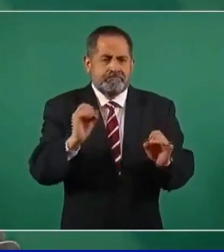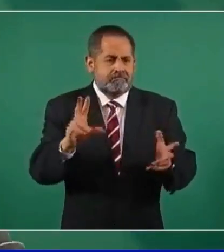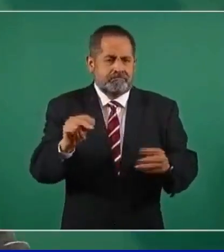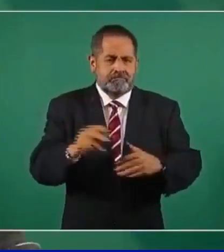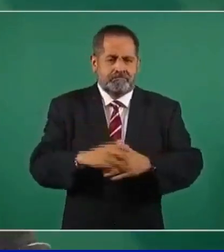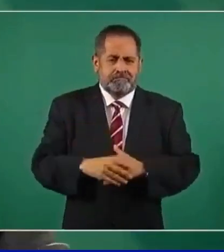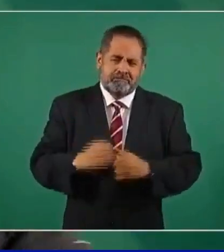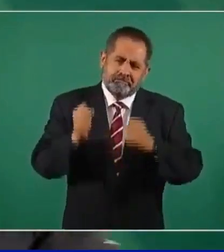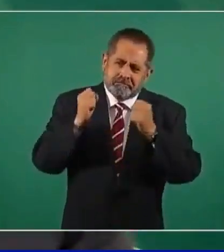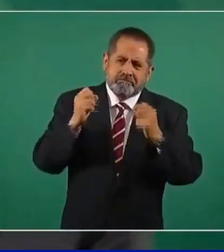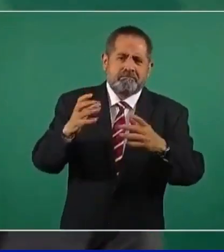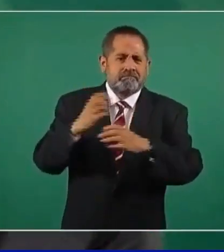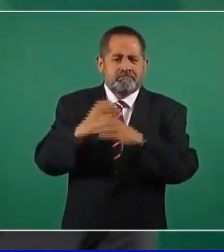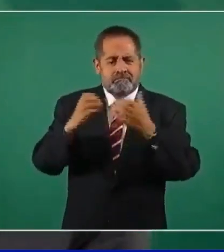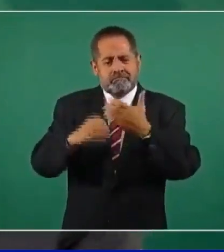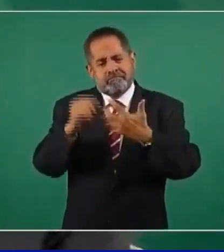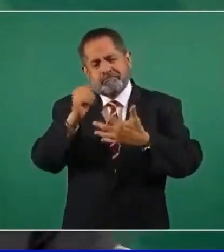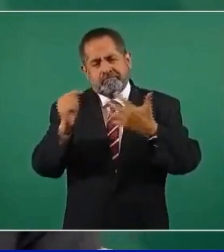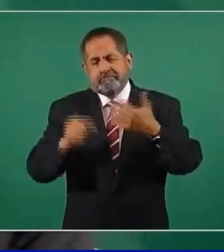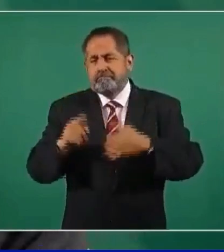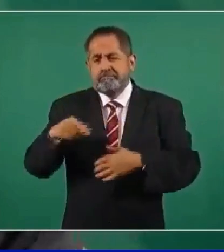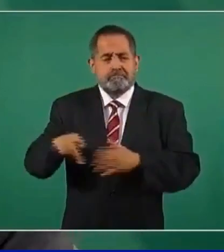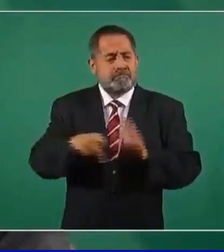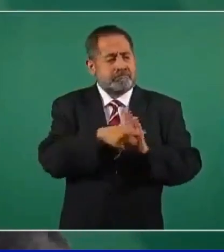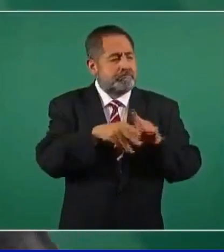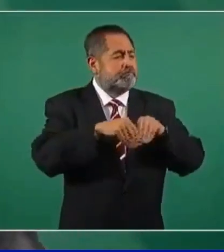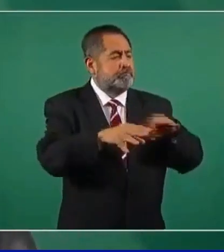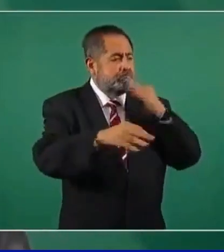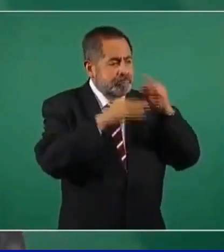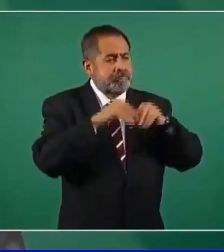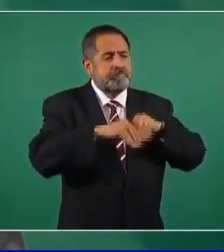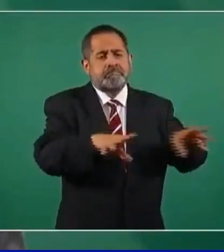Hay muchísimas cosas que se publican